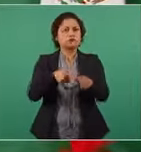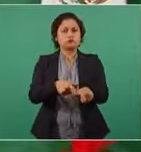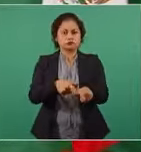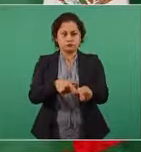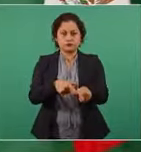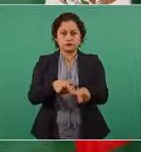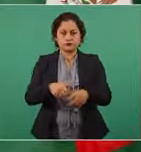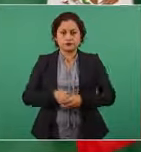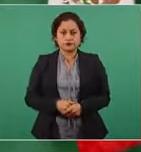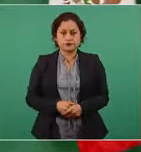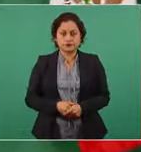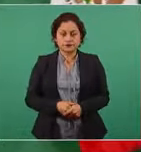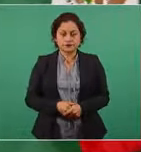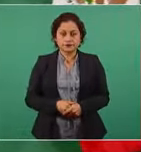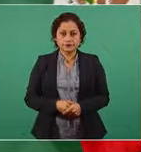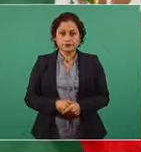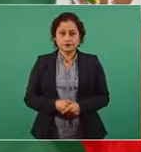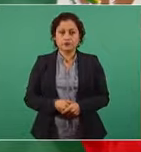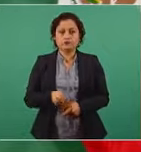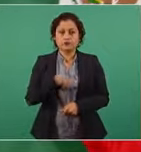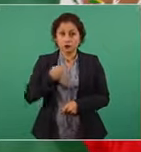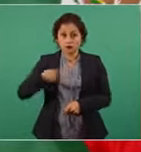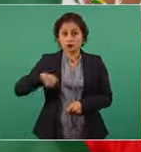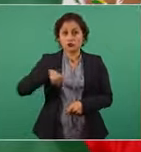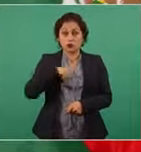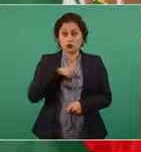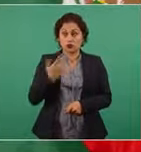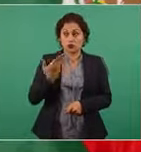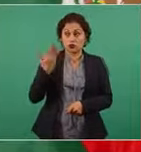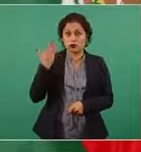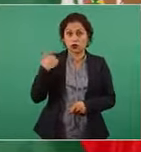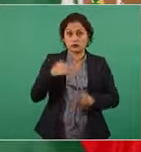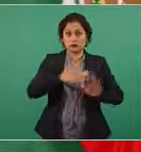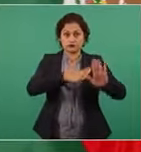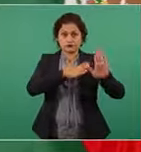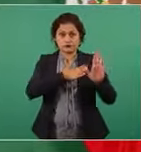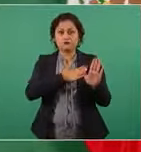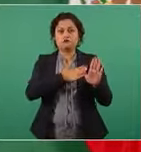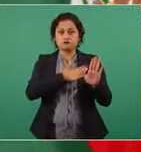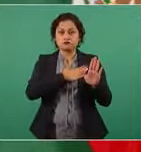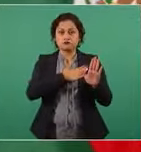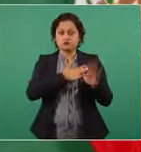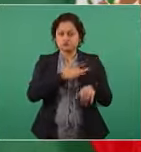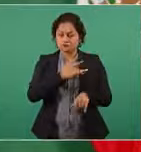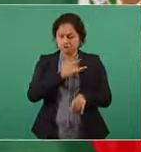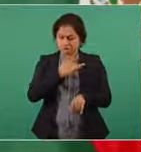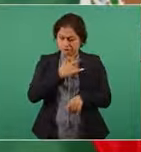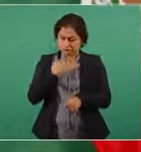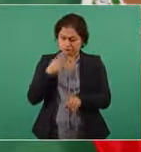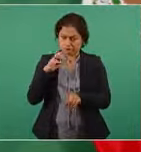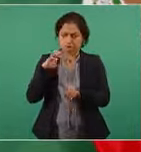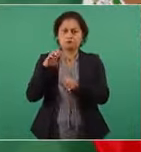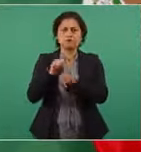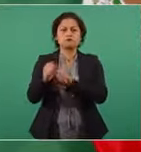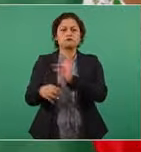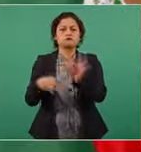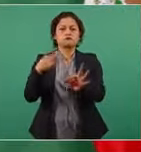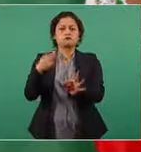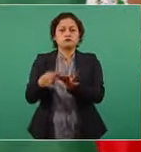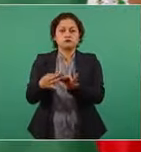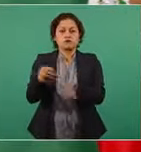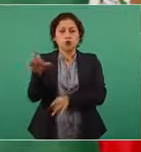Y vamos a cumplir para que en octubre